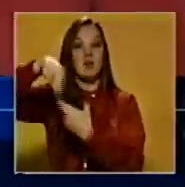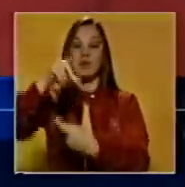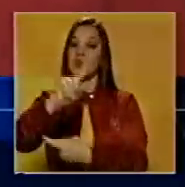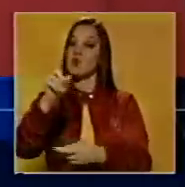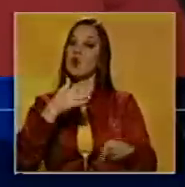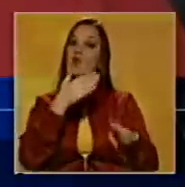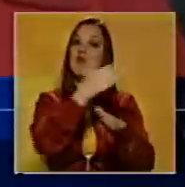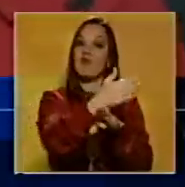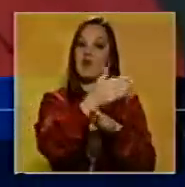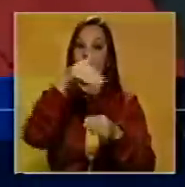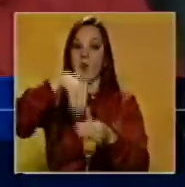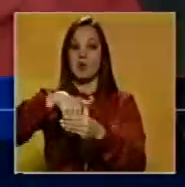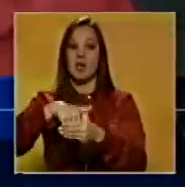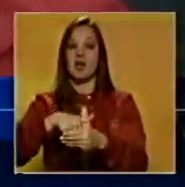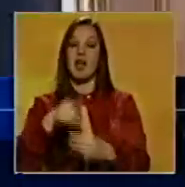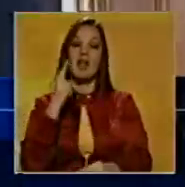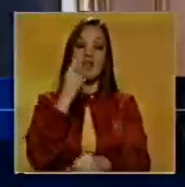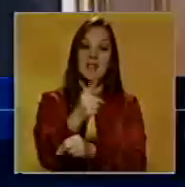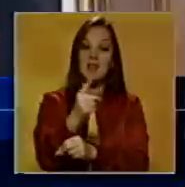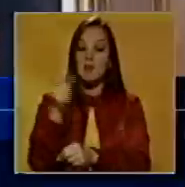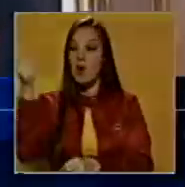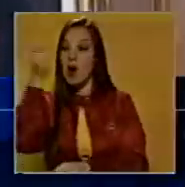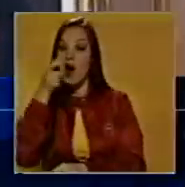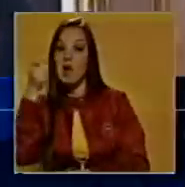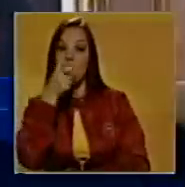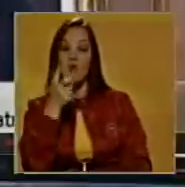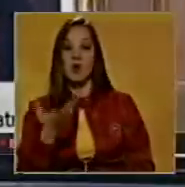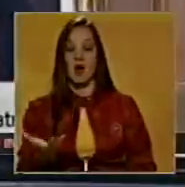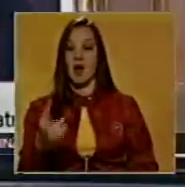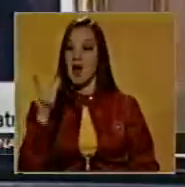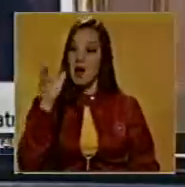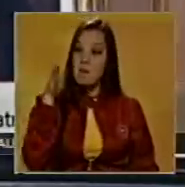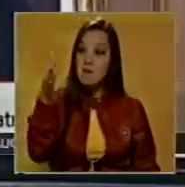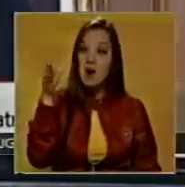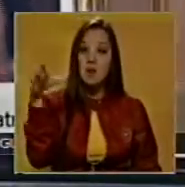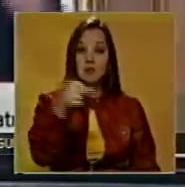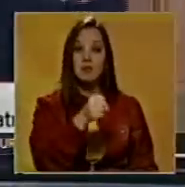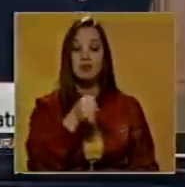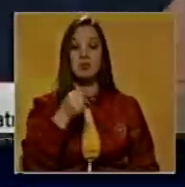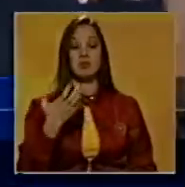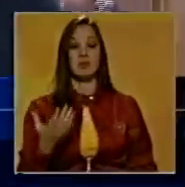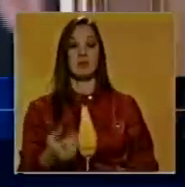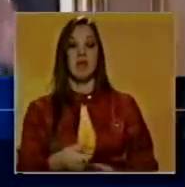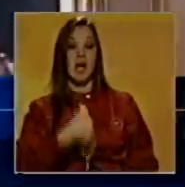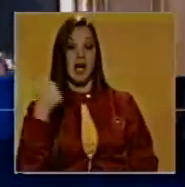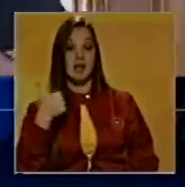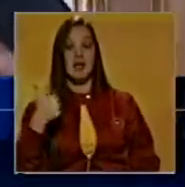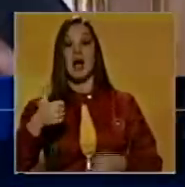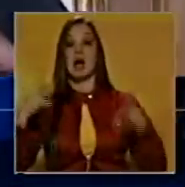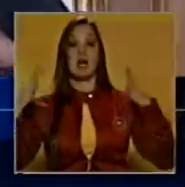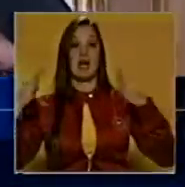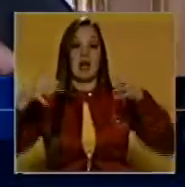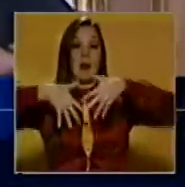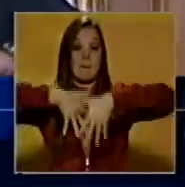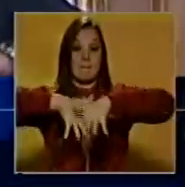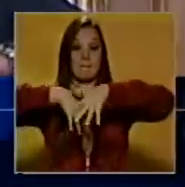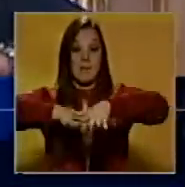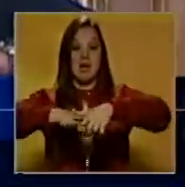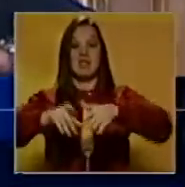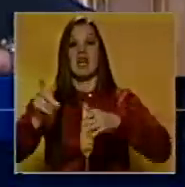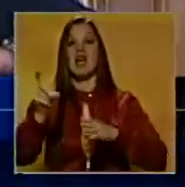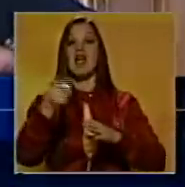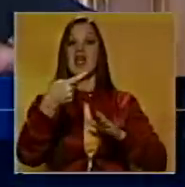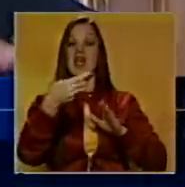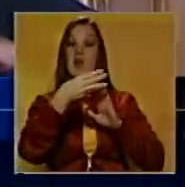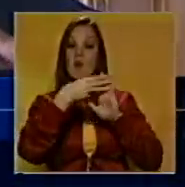fueron a votar. Hay que irlos a buscar. Ahí está la clase obrera en rebelión. Tremenda marcha en Guayana. Eso sí, ha